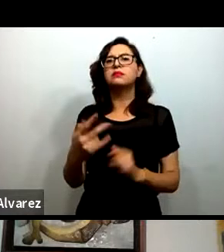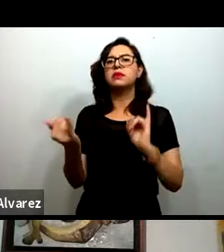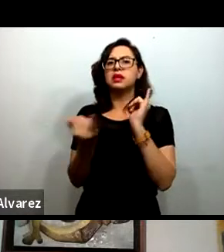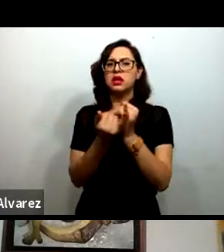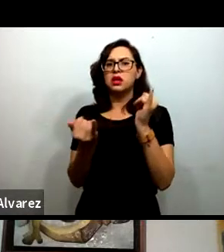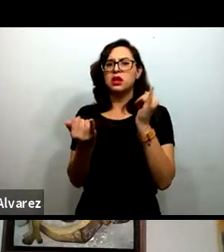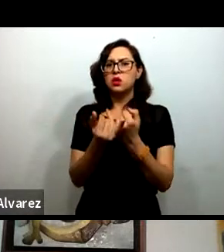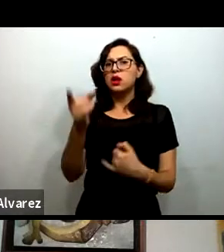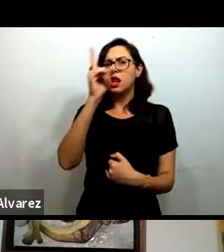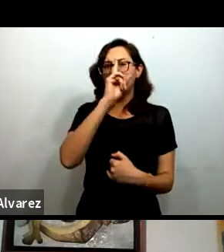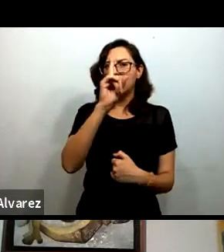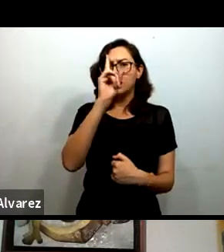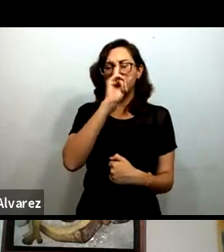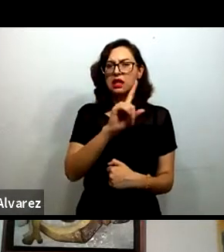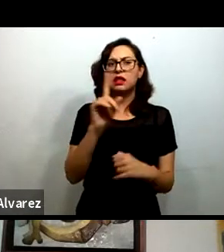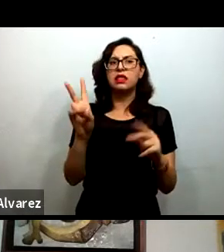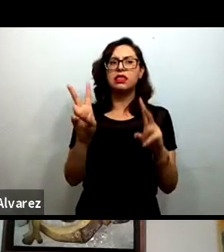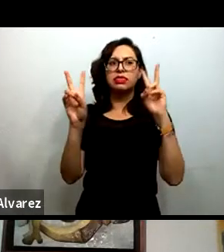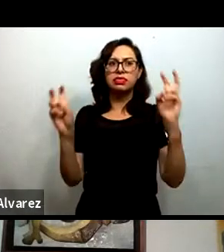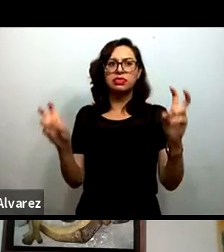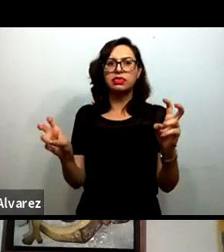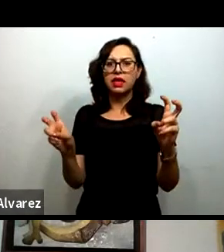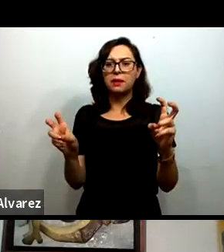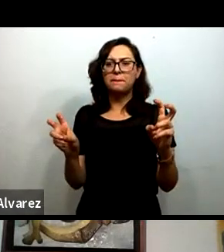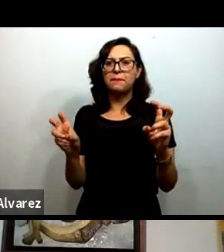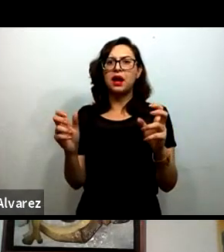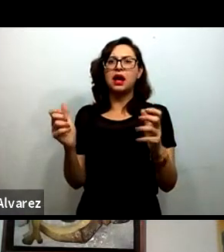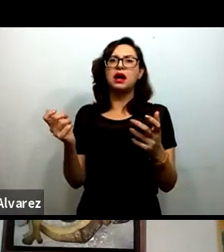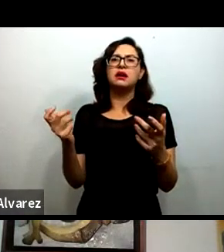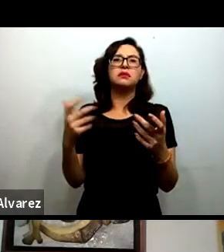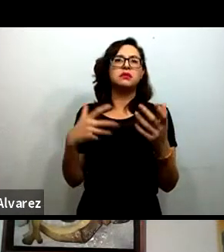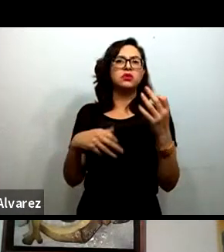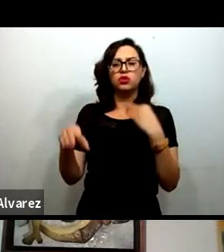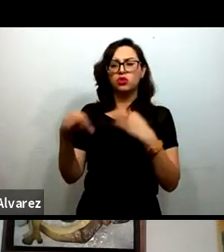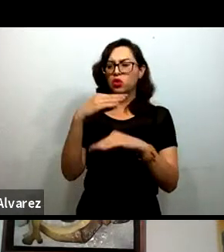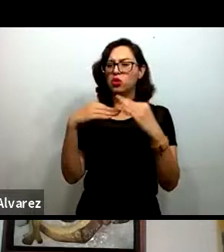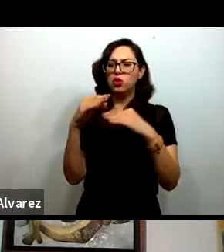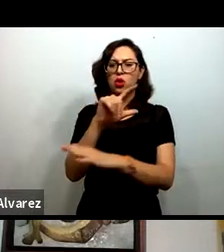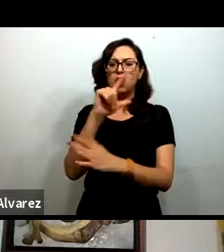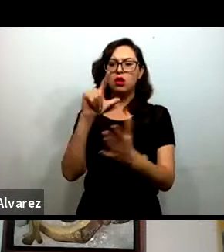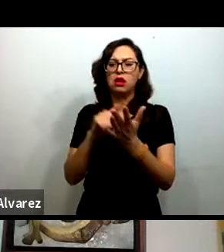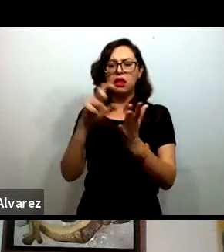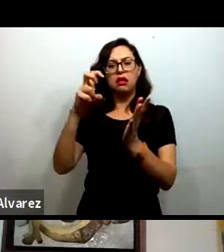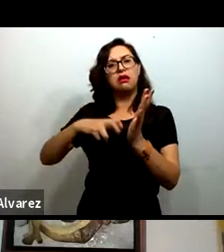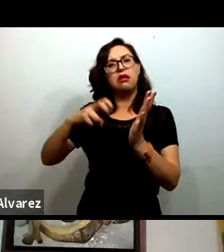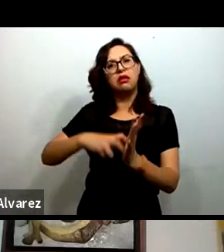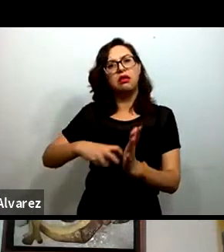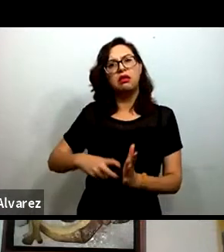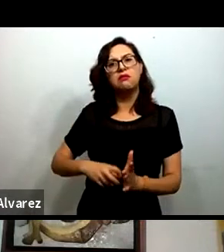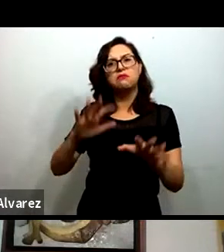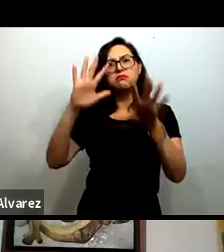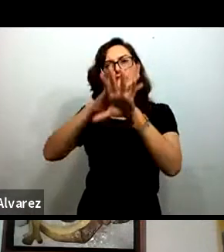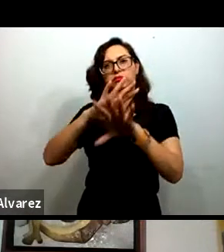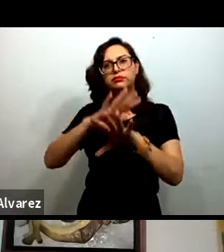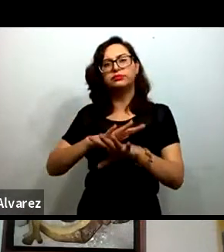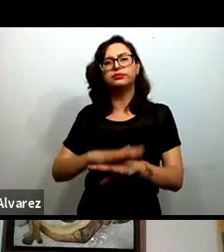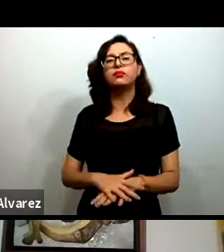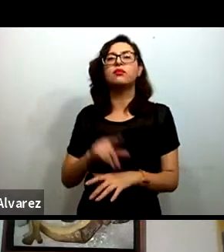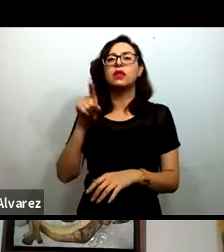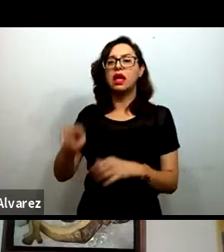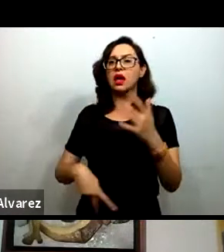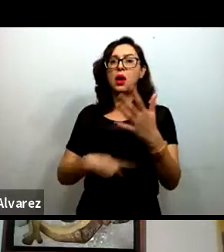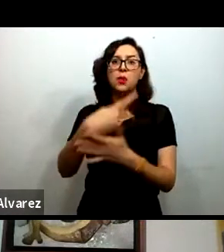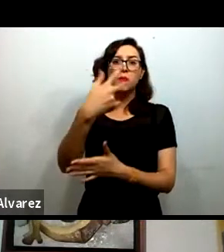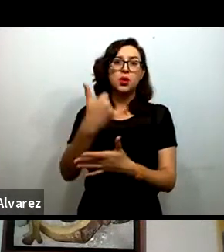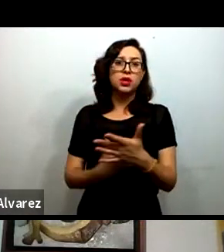en el tema de rezado educativo de la Reforma Integral de Educación Secundaria de la SED. Ha colaborado en diversos proyectos de